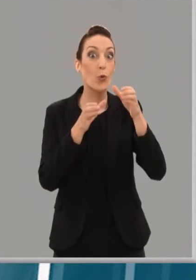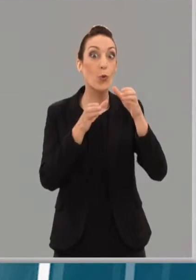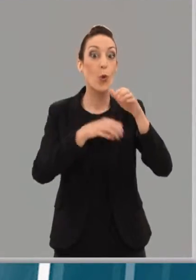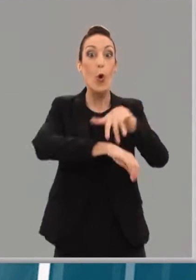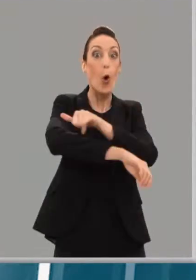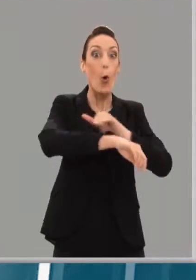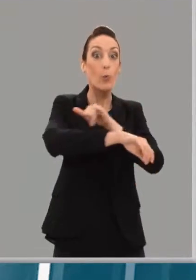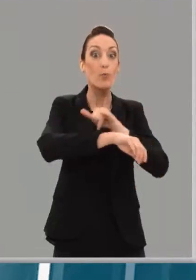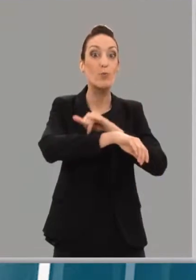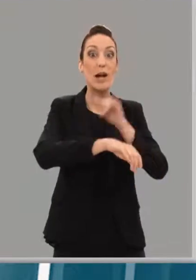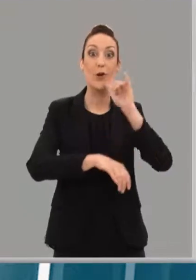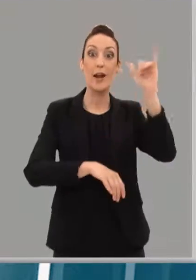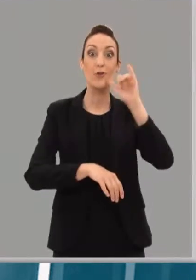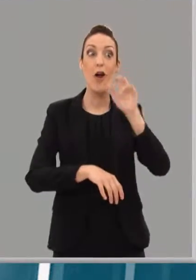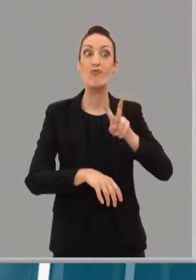gobierno.